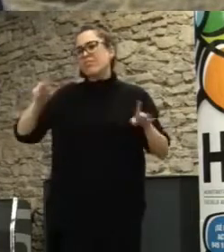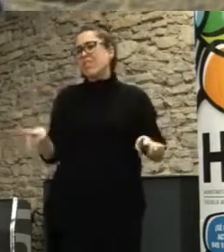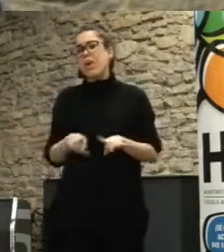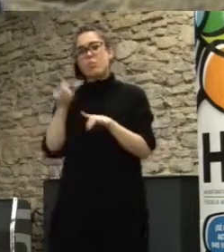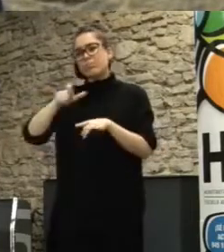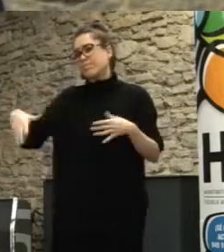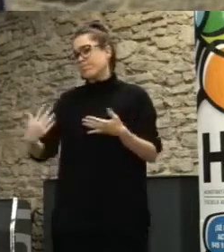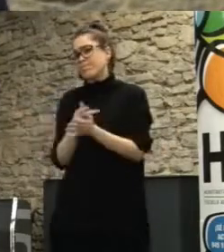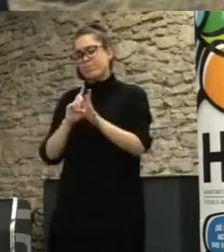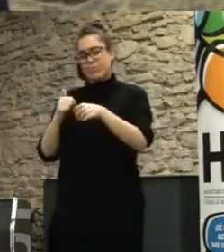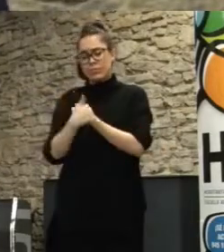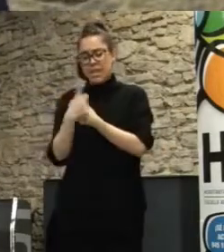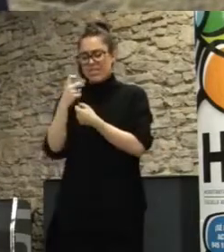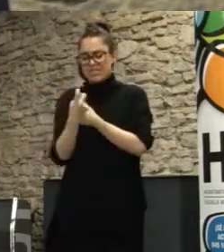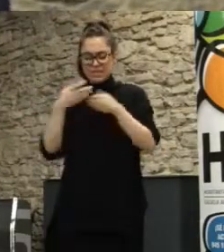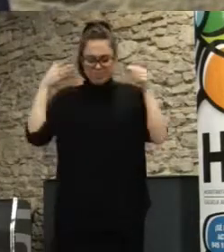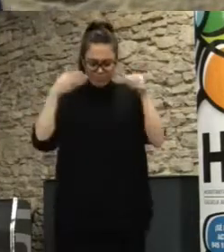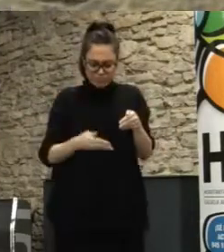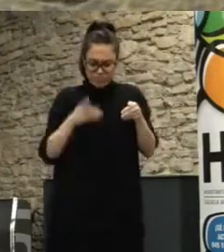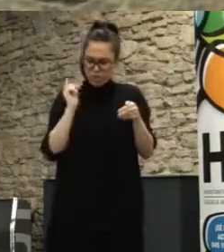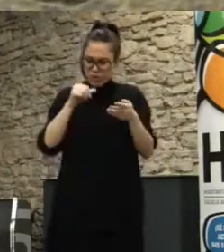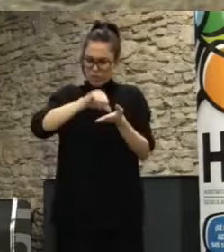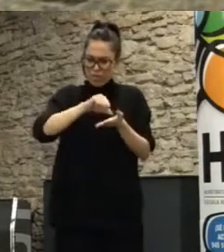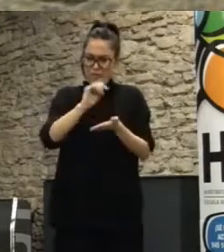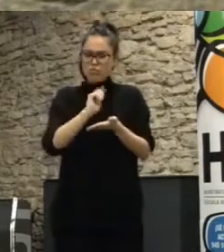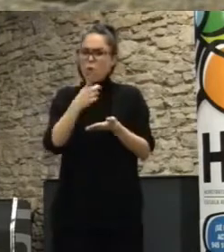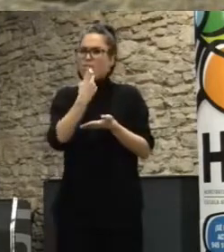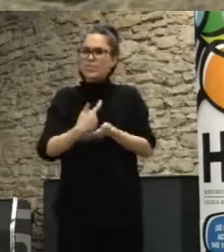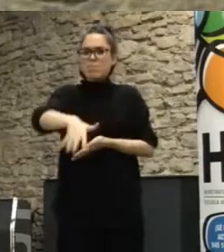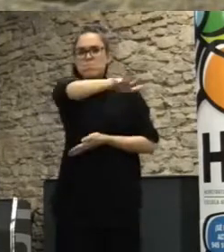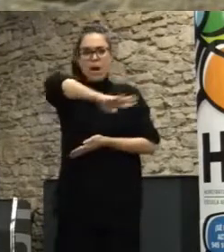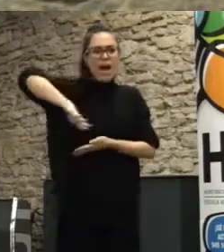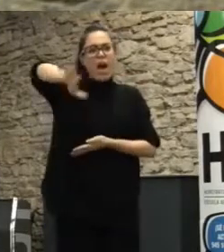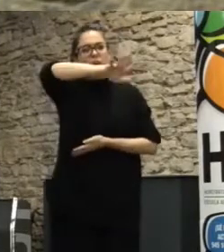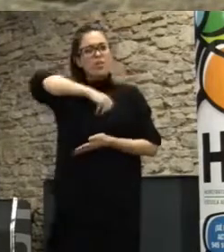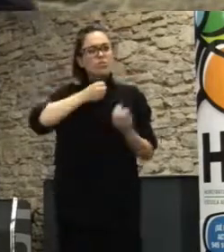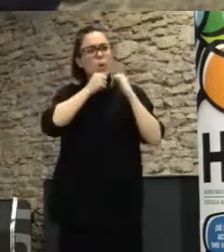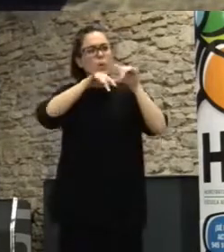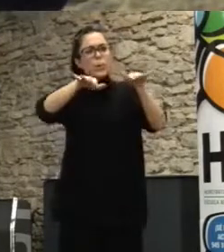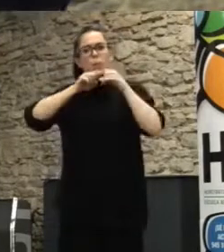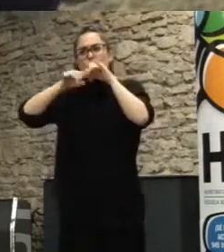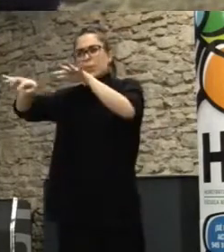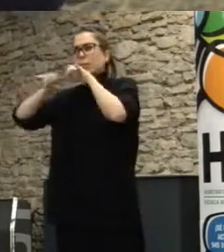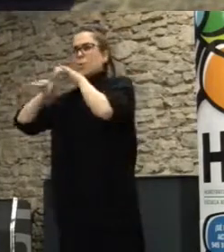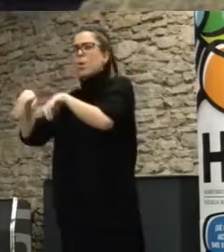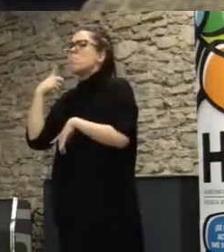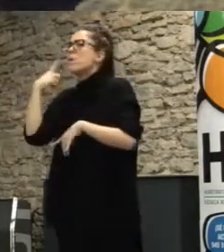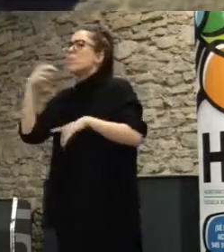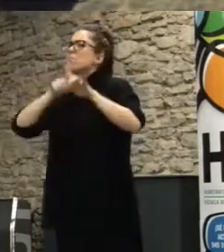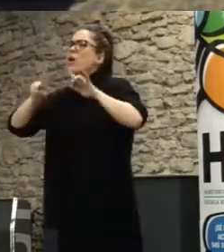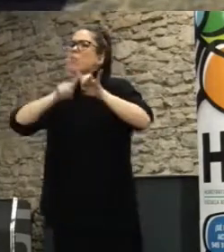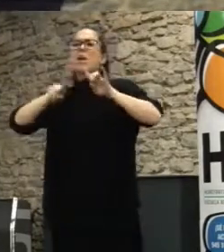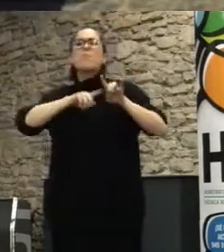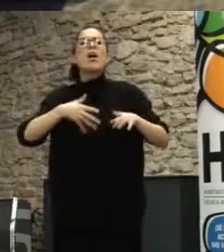llevar o sea llevar descentralizar y llevar a los barrios y considerar la ciudad y los problemas que tiene la ciudad como